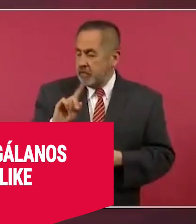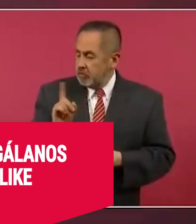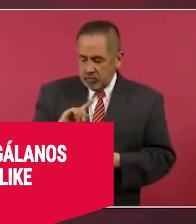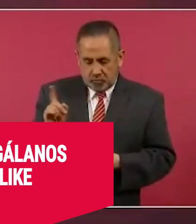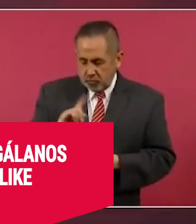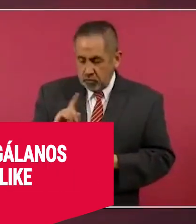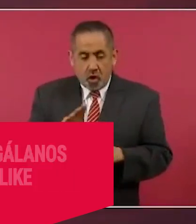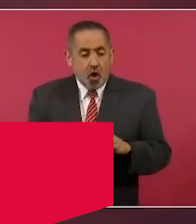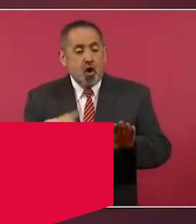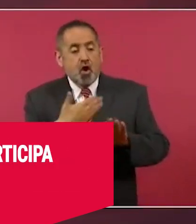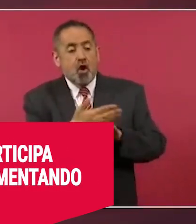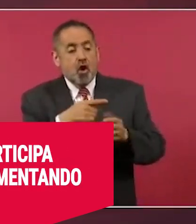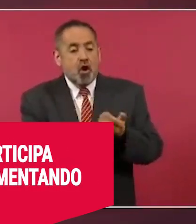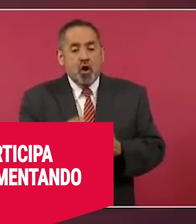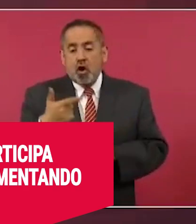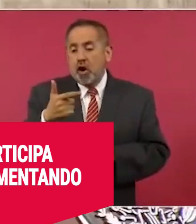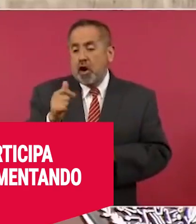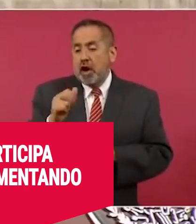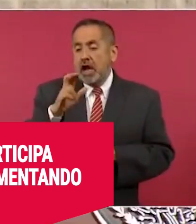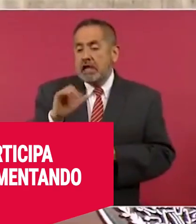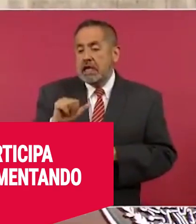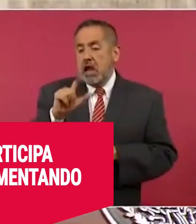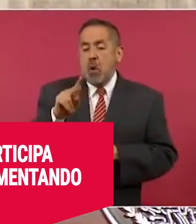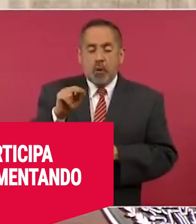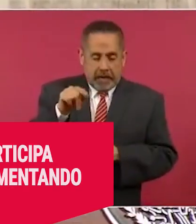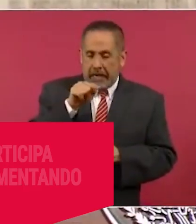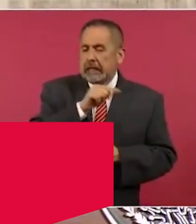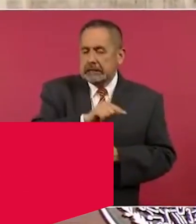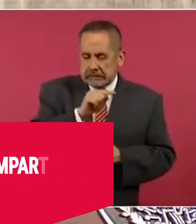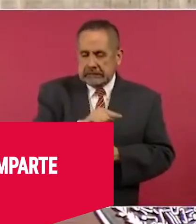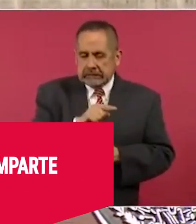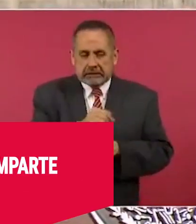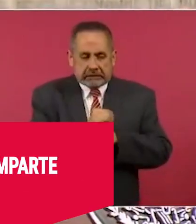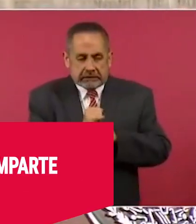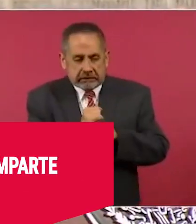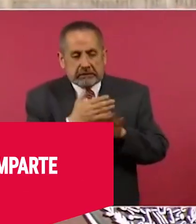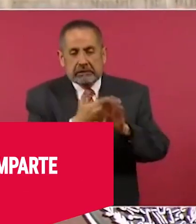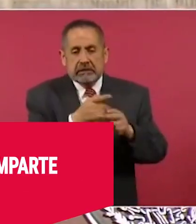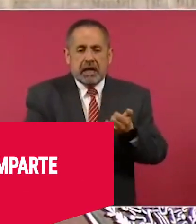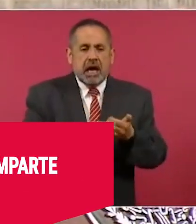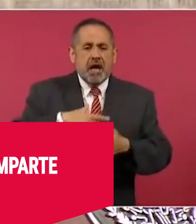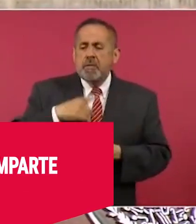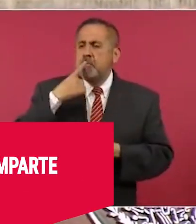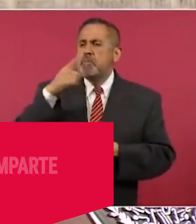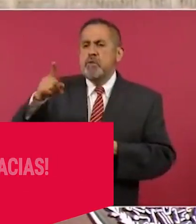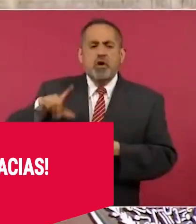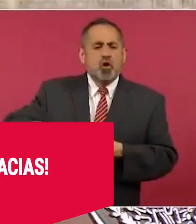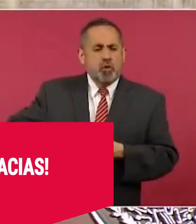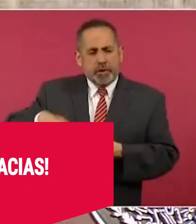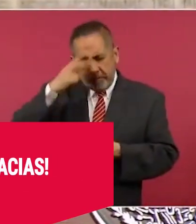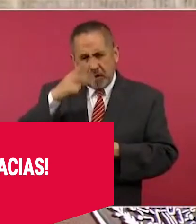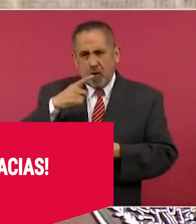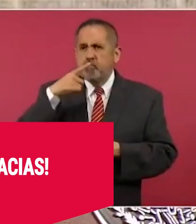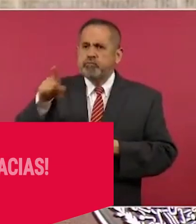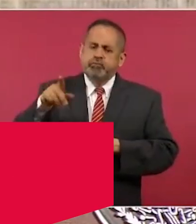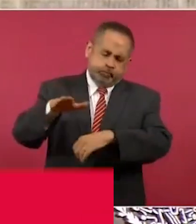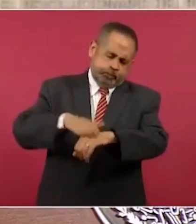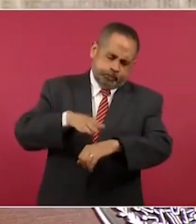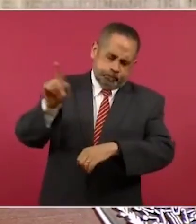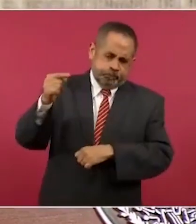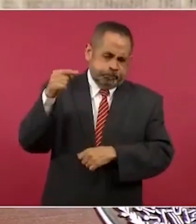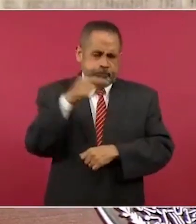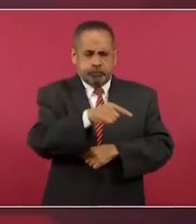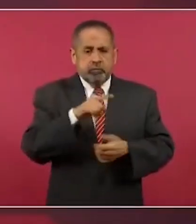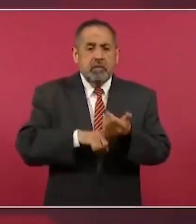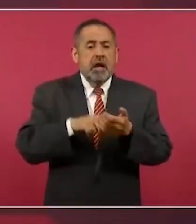García Luna. Hay, ya lo mencioné, incluso una denuncia del Gobierno de México en